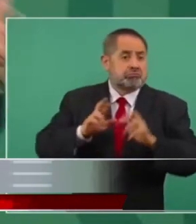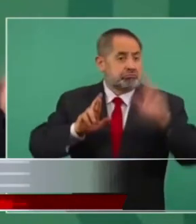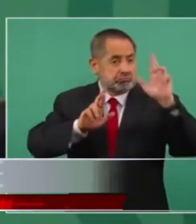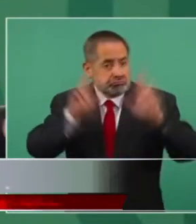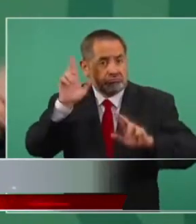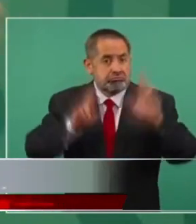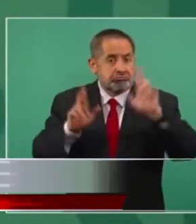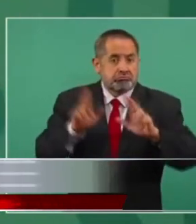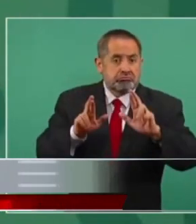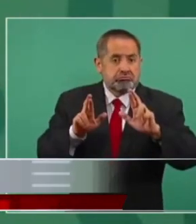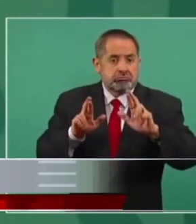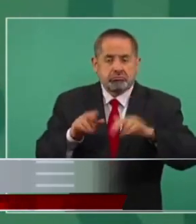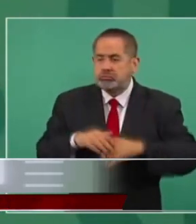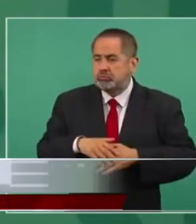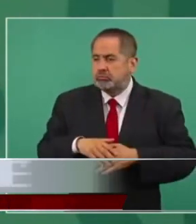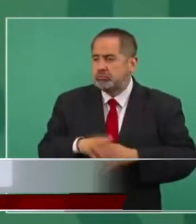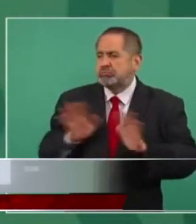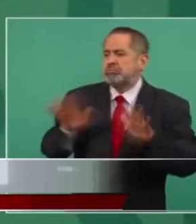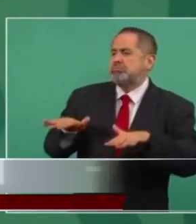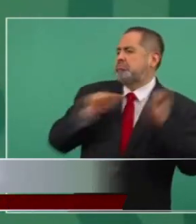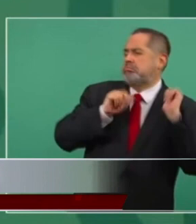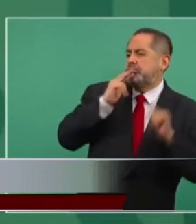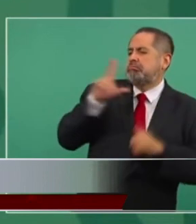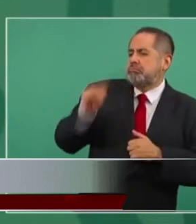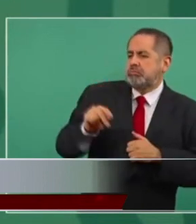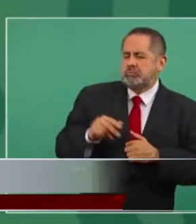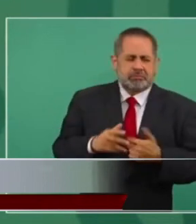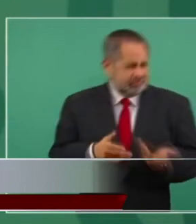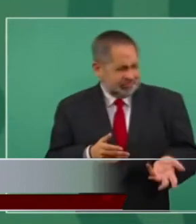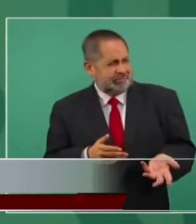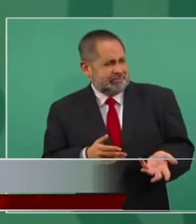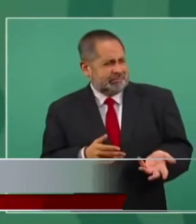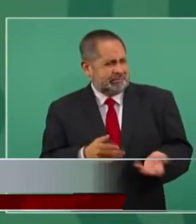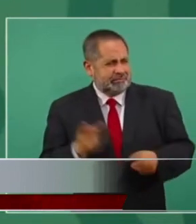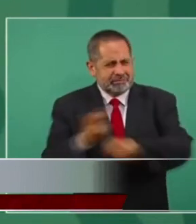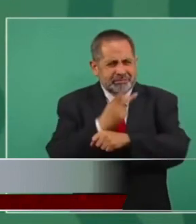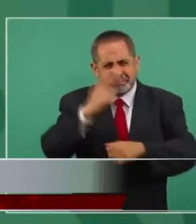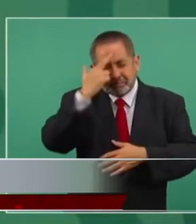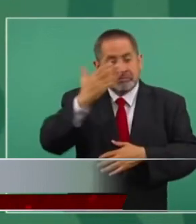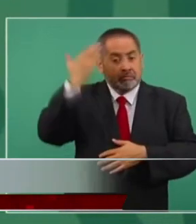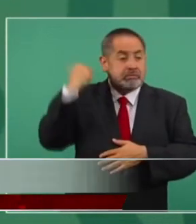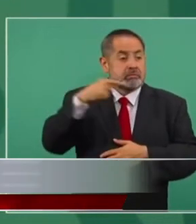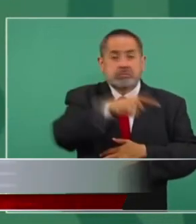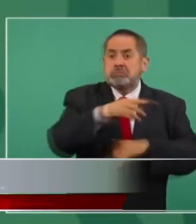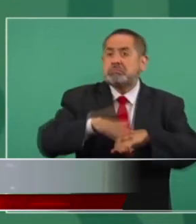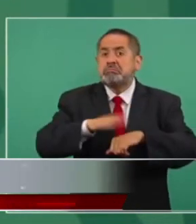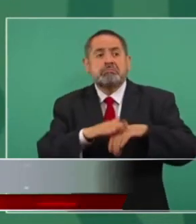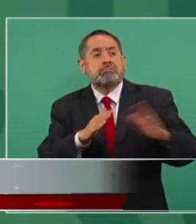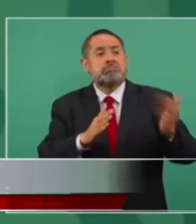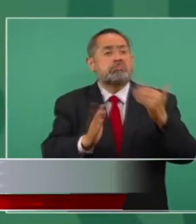que nos ganaran la mayoría en la Cámara de Diputados